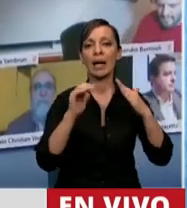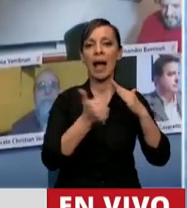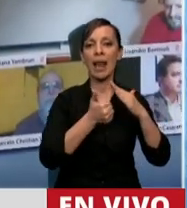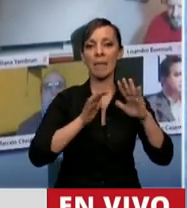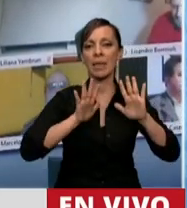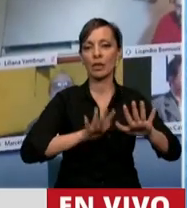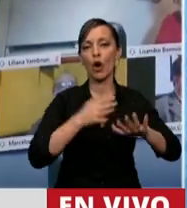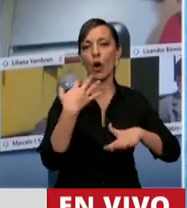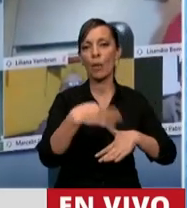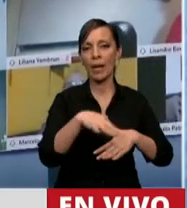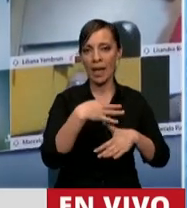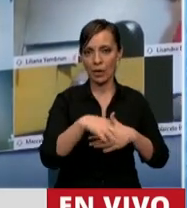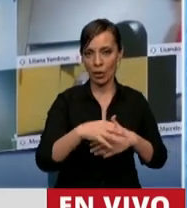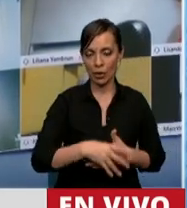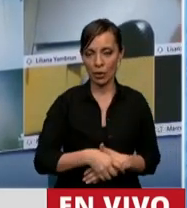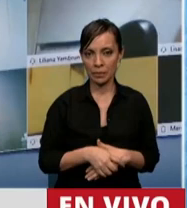preventivo y obligatorio.